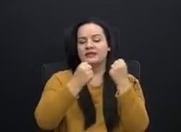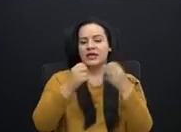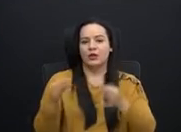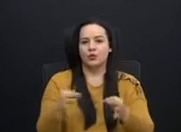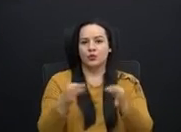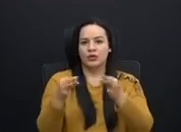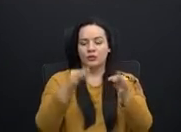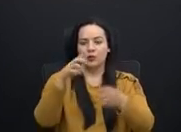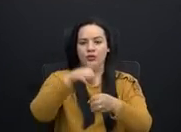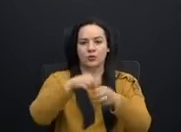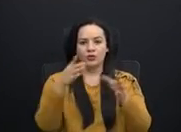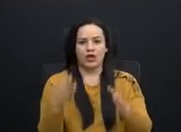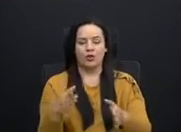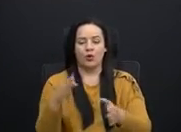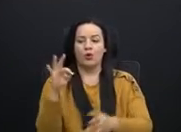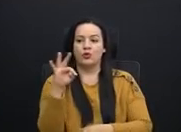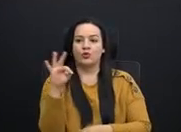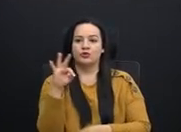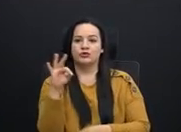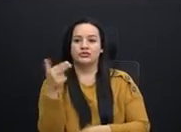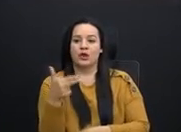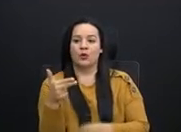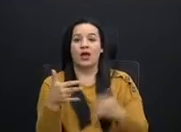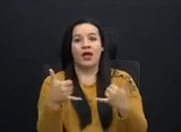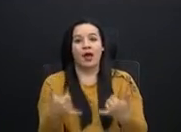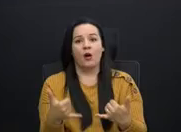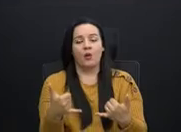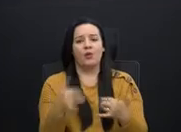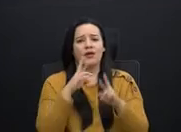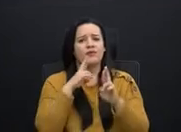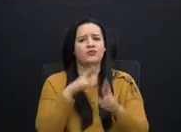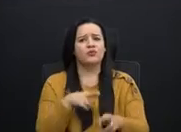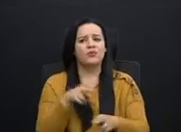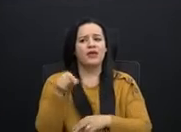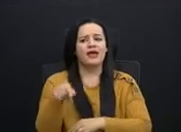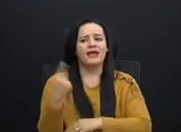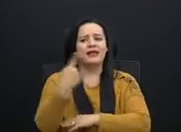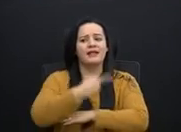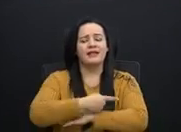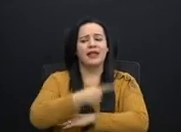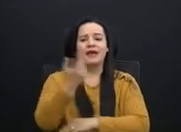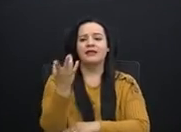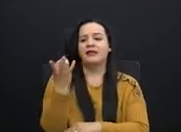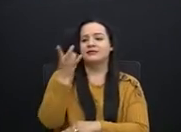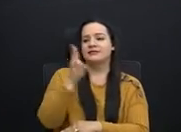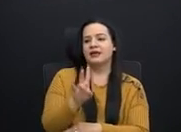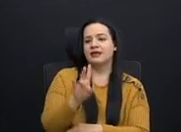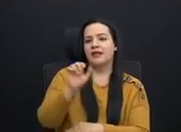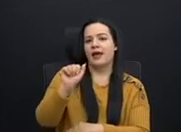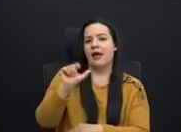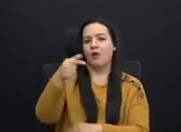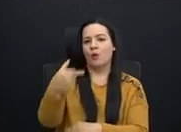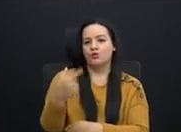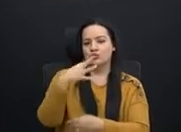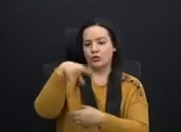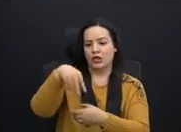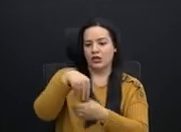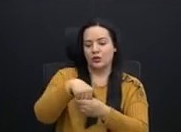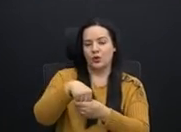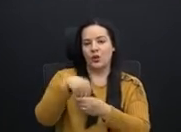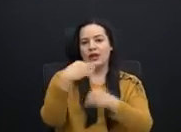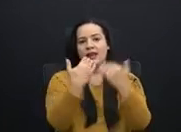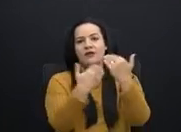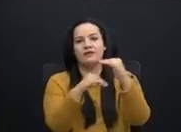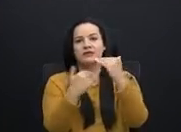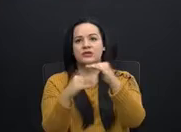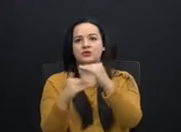Thompson Chacón. Ahora resulta que ese 17 de agosto va a estar dentro de la restricción